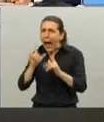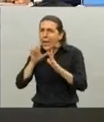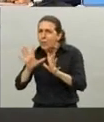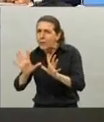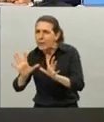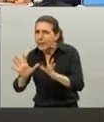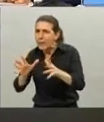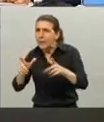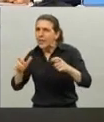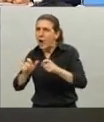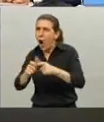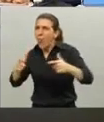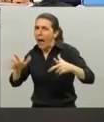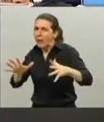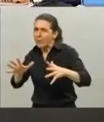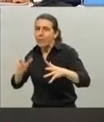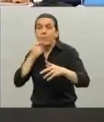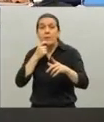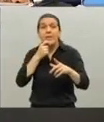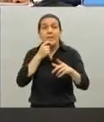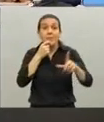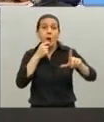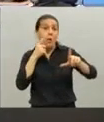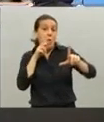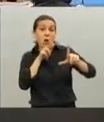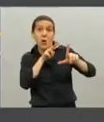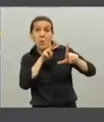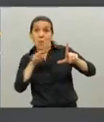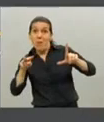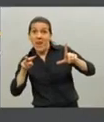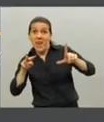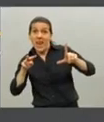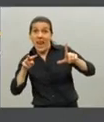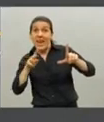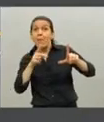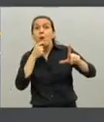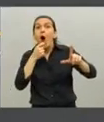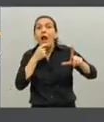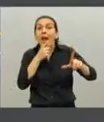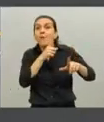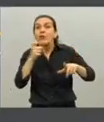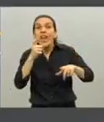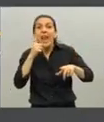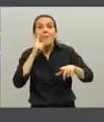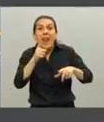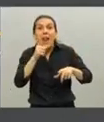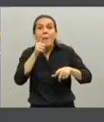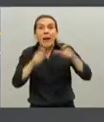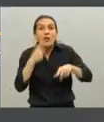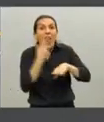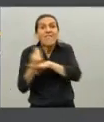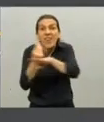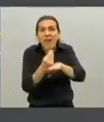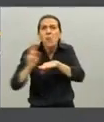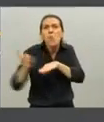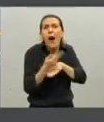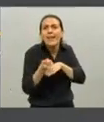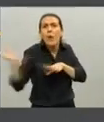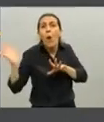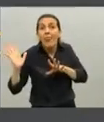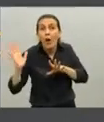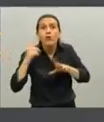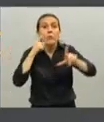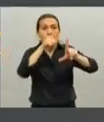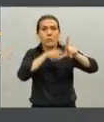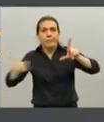Si uno mira la cantidad de fallecidos acumulados por cada 100.000 habitantes, ahí tienen todos ustedes otra muestra